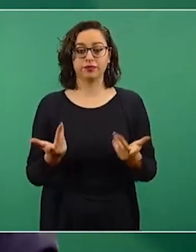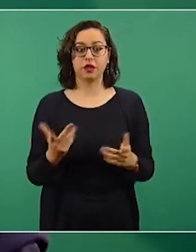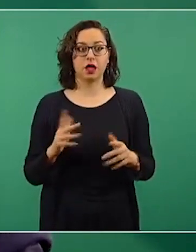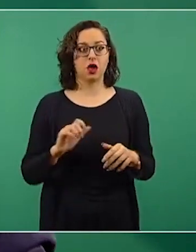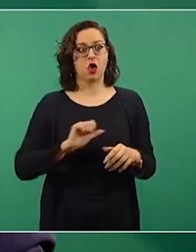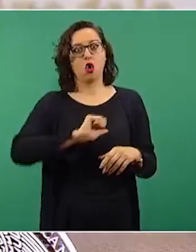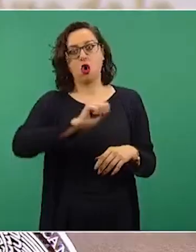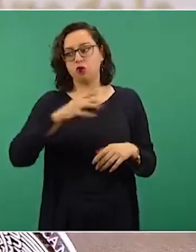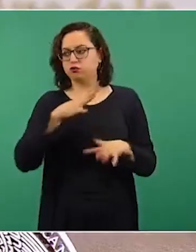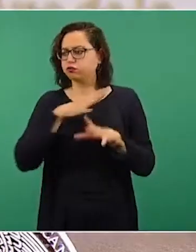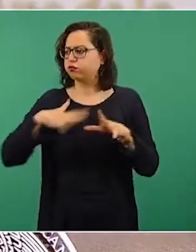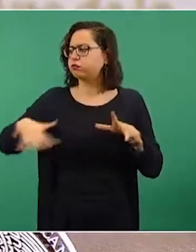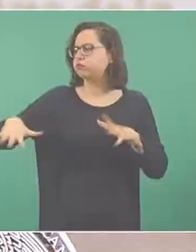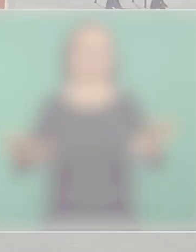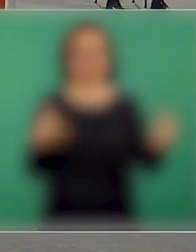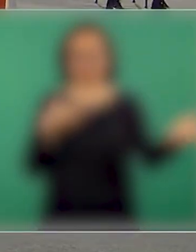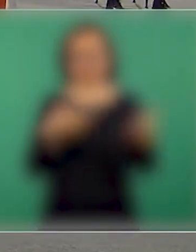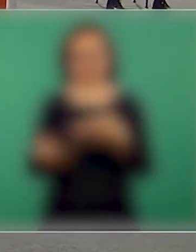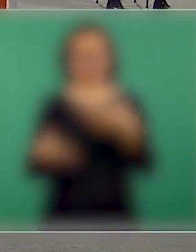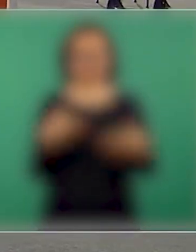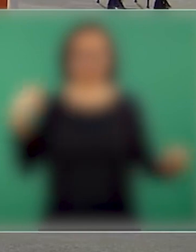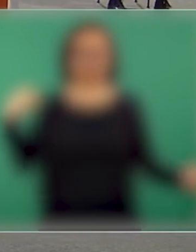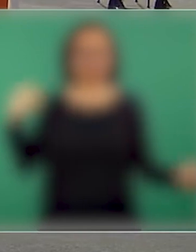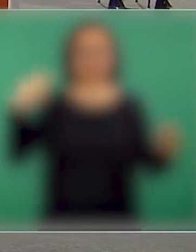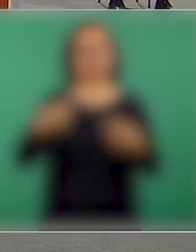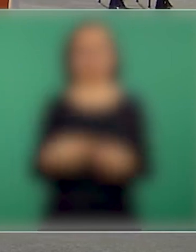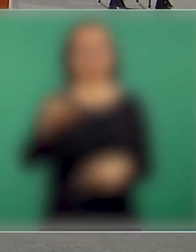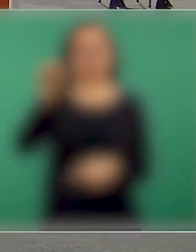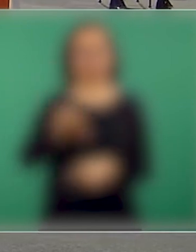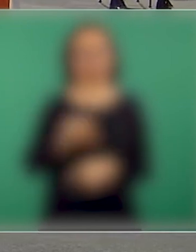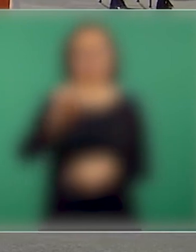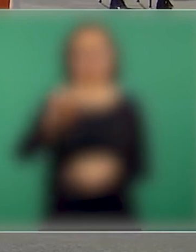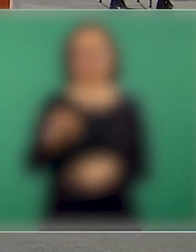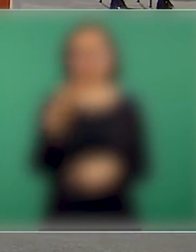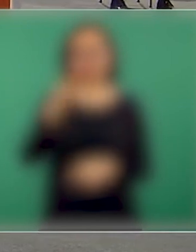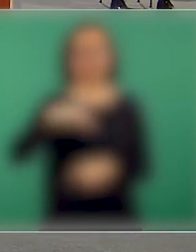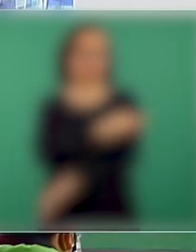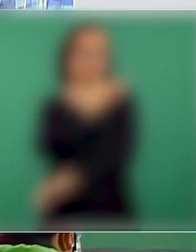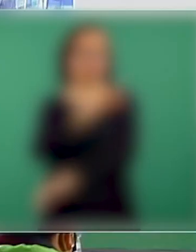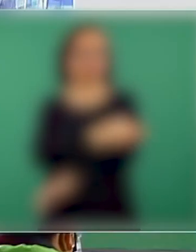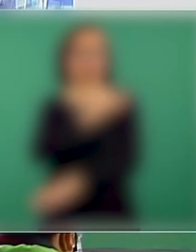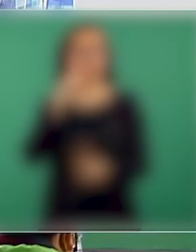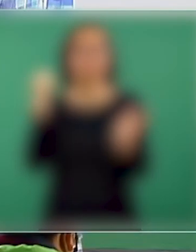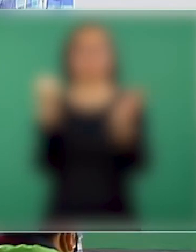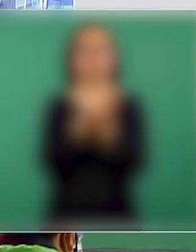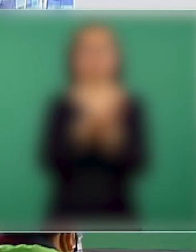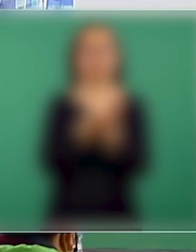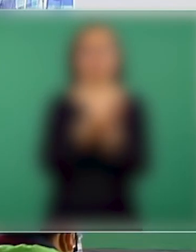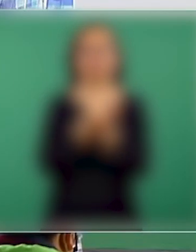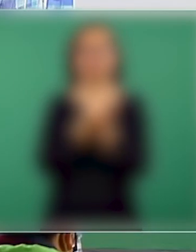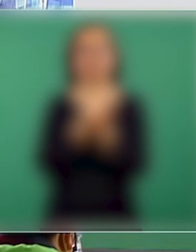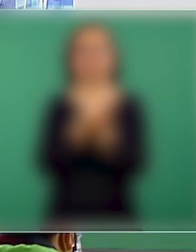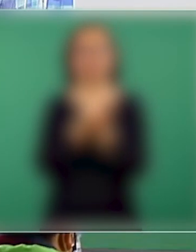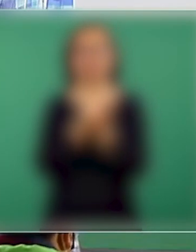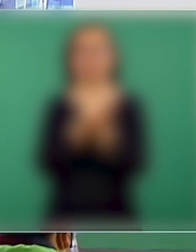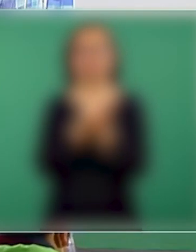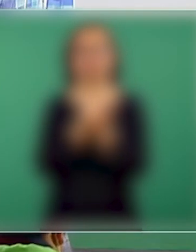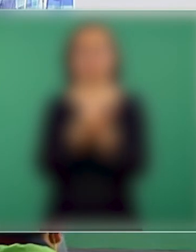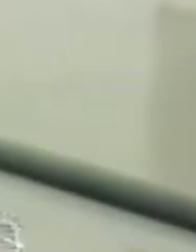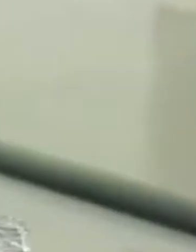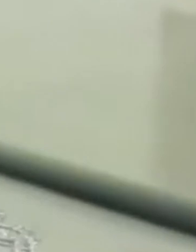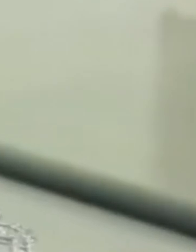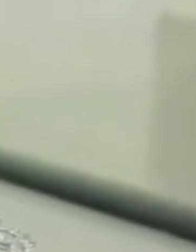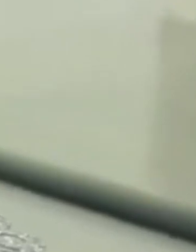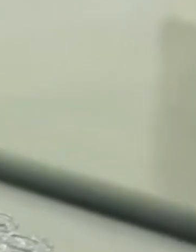fuera de nuestro ámbito convencional. Durante el reporte semanal del sector salud, el secretario de Relaciones Exteriores, Marcelo Ebrard,